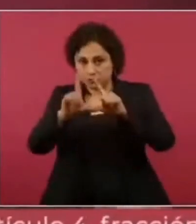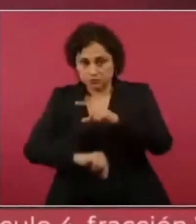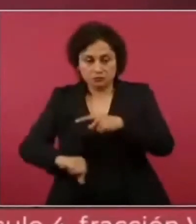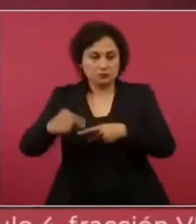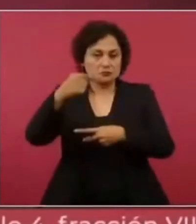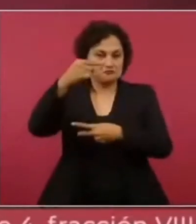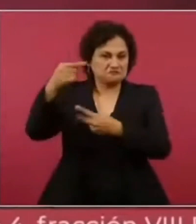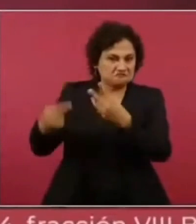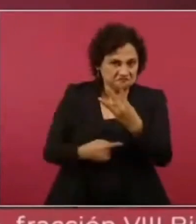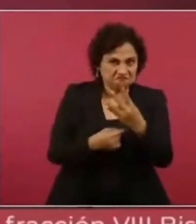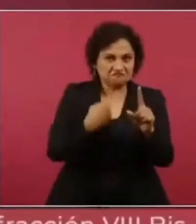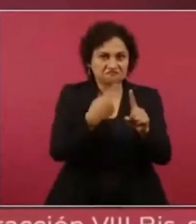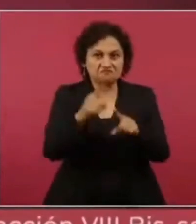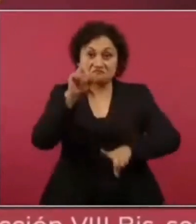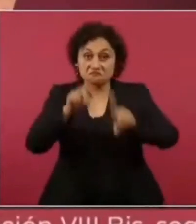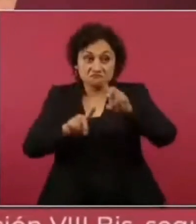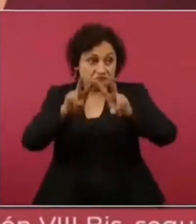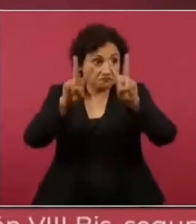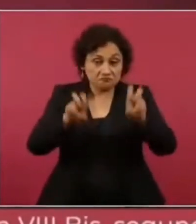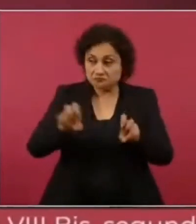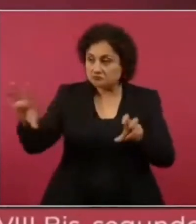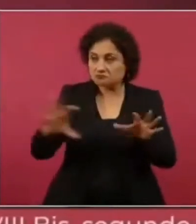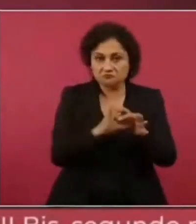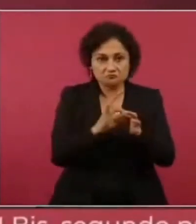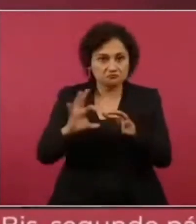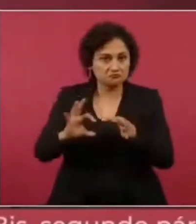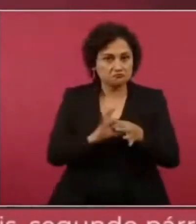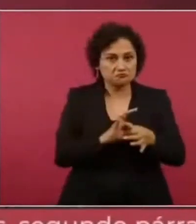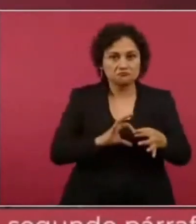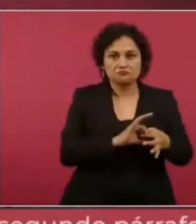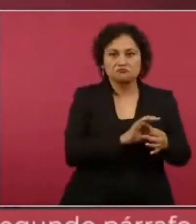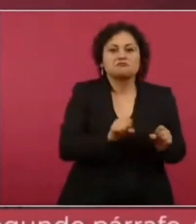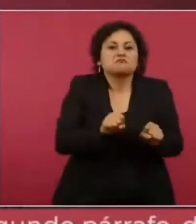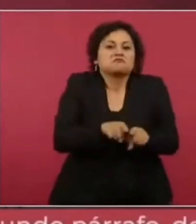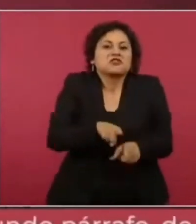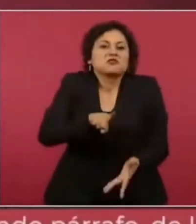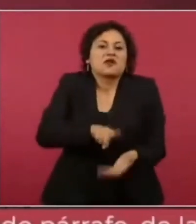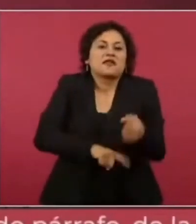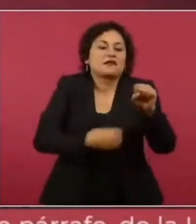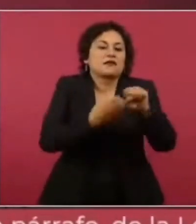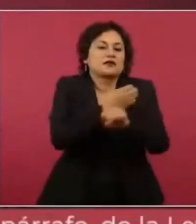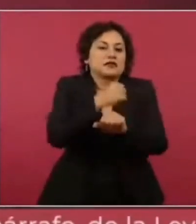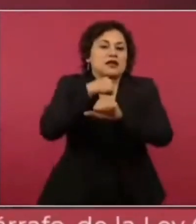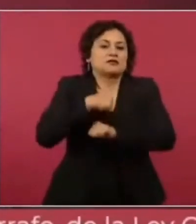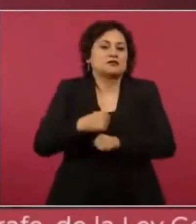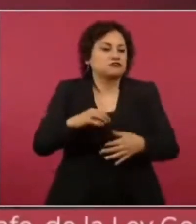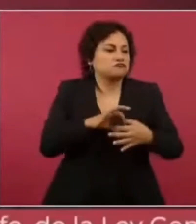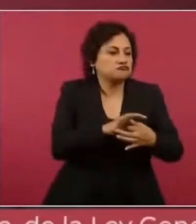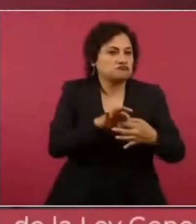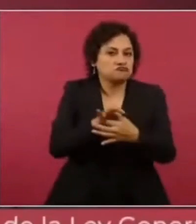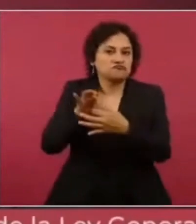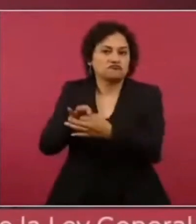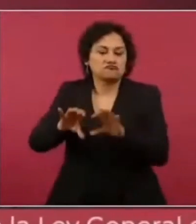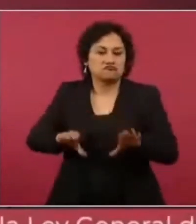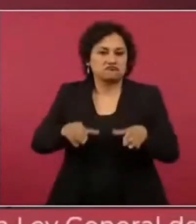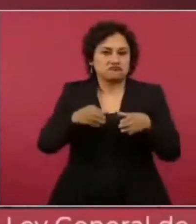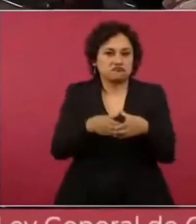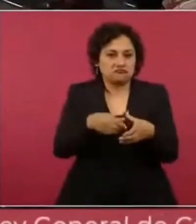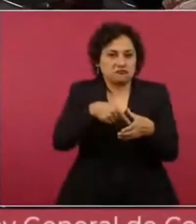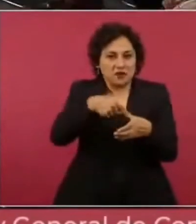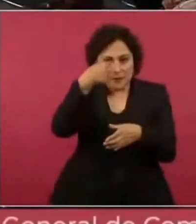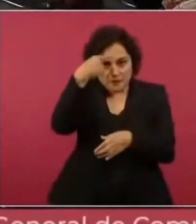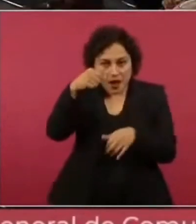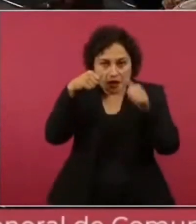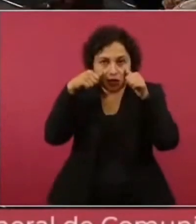hacemos también de manera coordinada con los estados y se atiende puntualmente la política